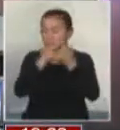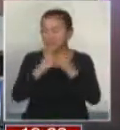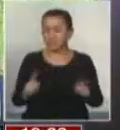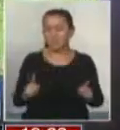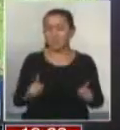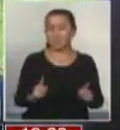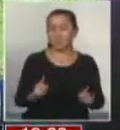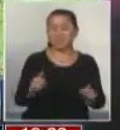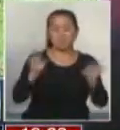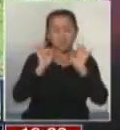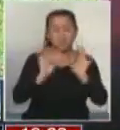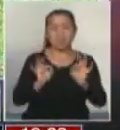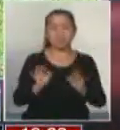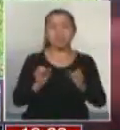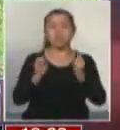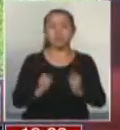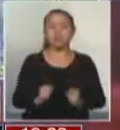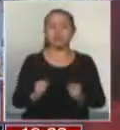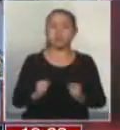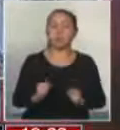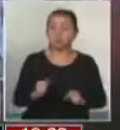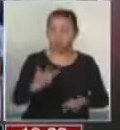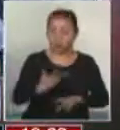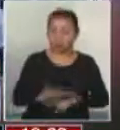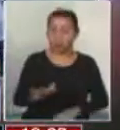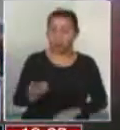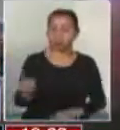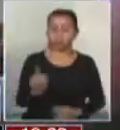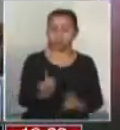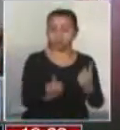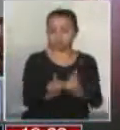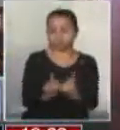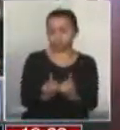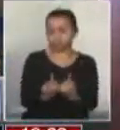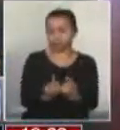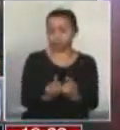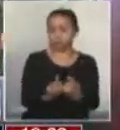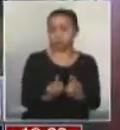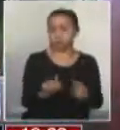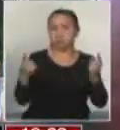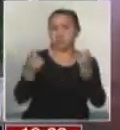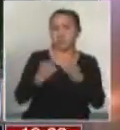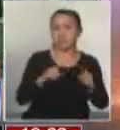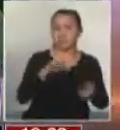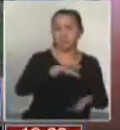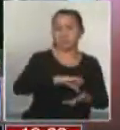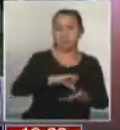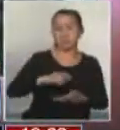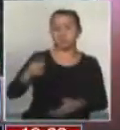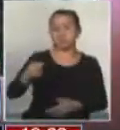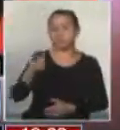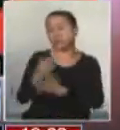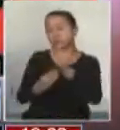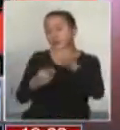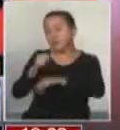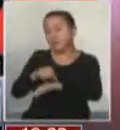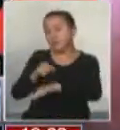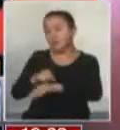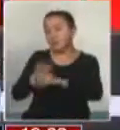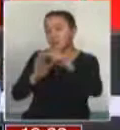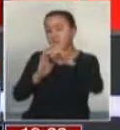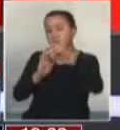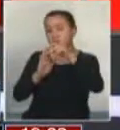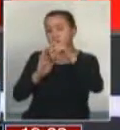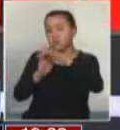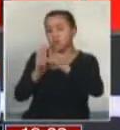que perfectamente pueden coexistir, como le vuelvo a señalar, como ocurre en distintos países. Senador, se nos acaba el tiempo del programa,